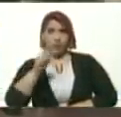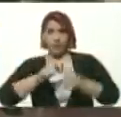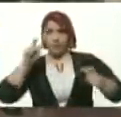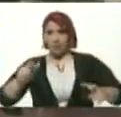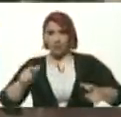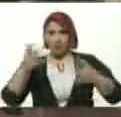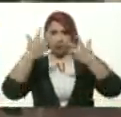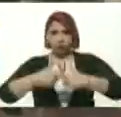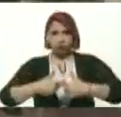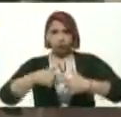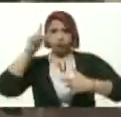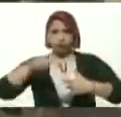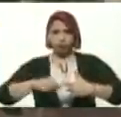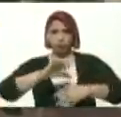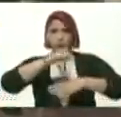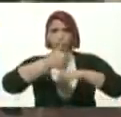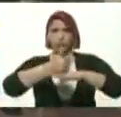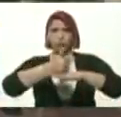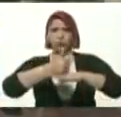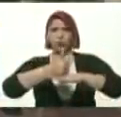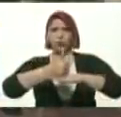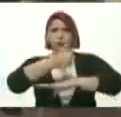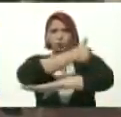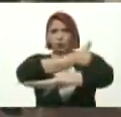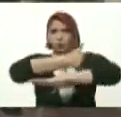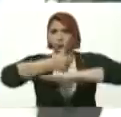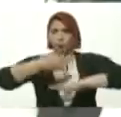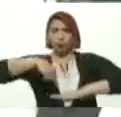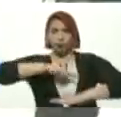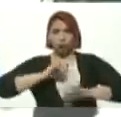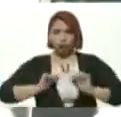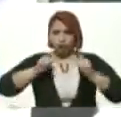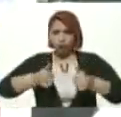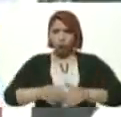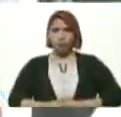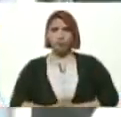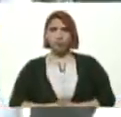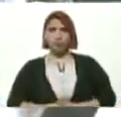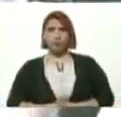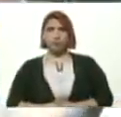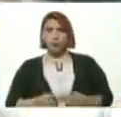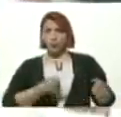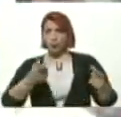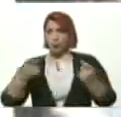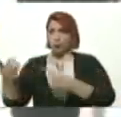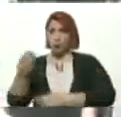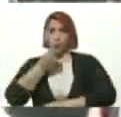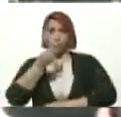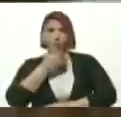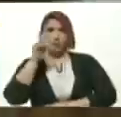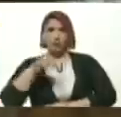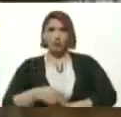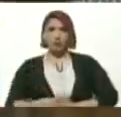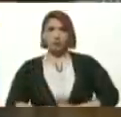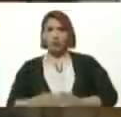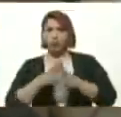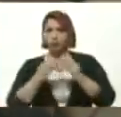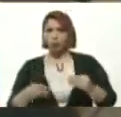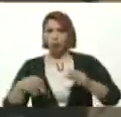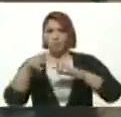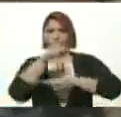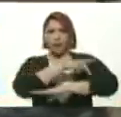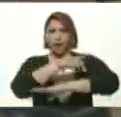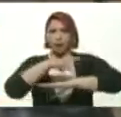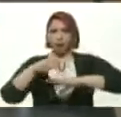administrativo Directores Estamos hoy Iniciando La distribución De los alimentos En toda la parroquia Los